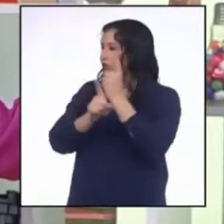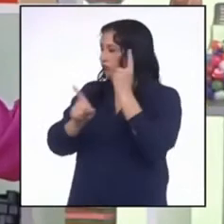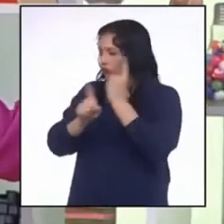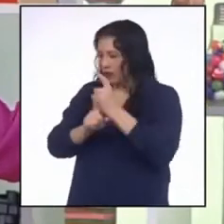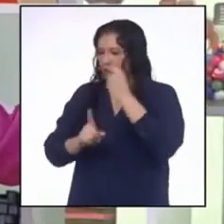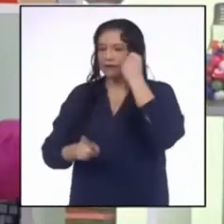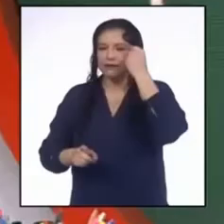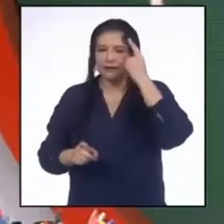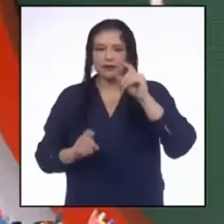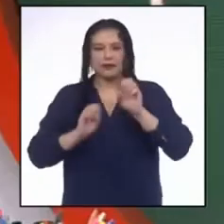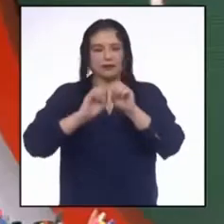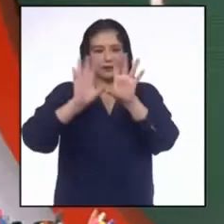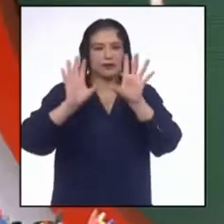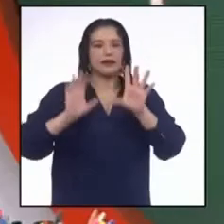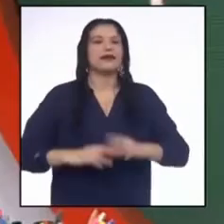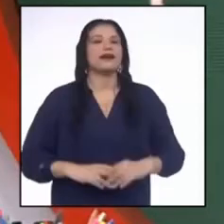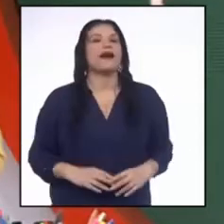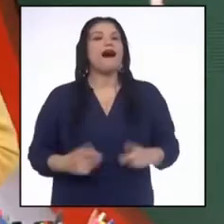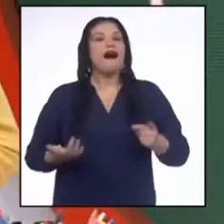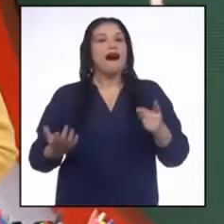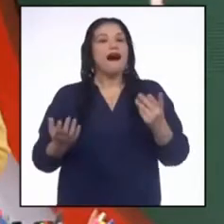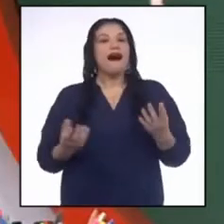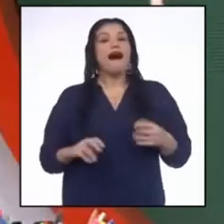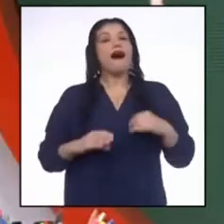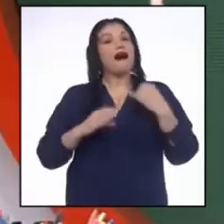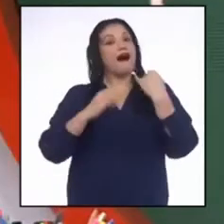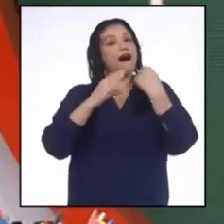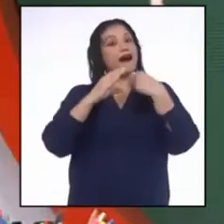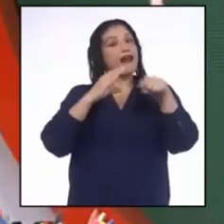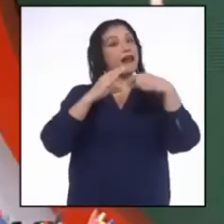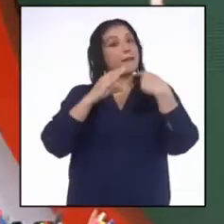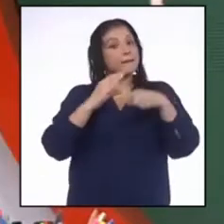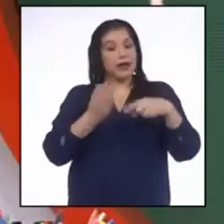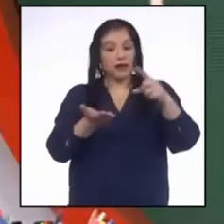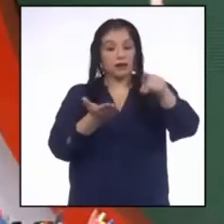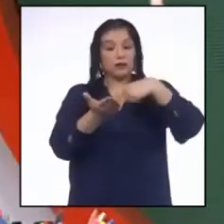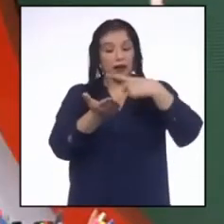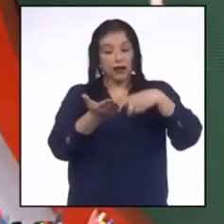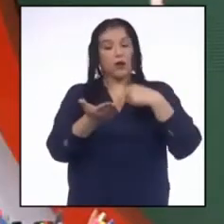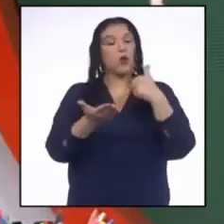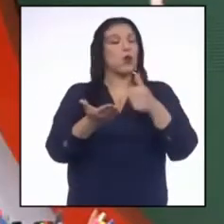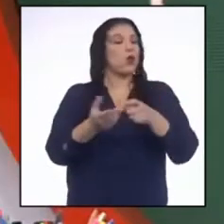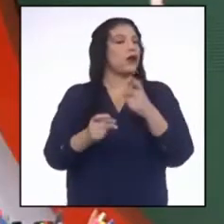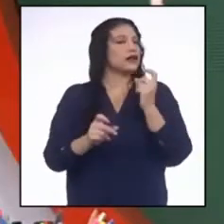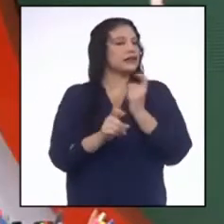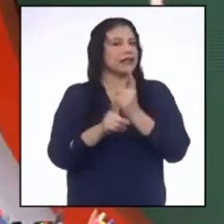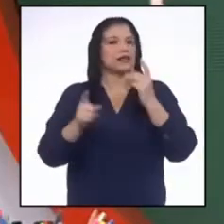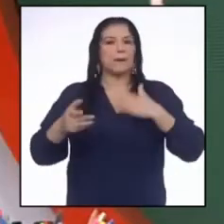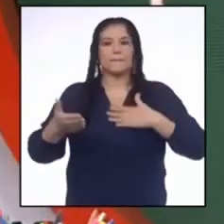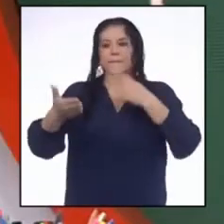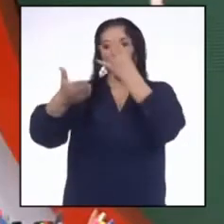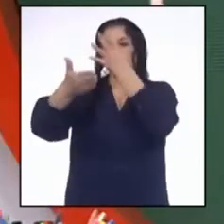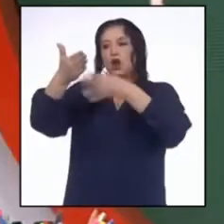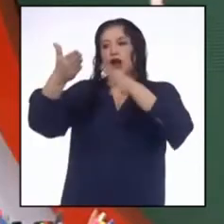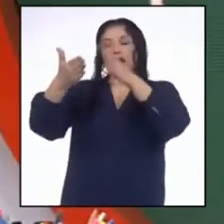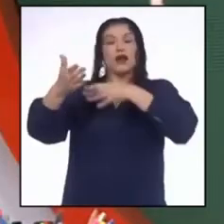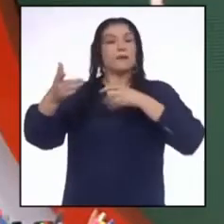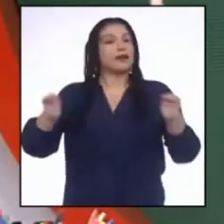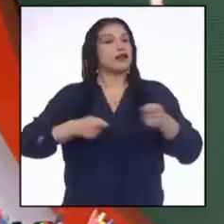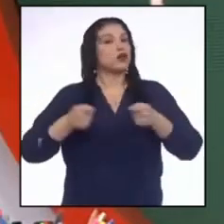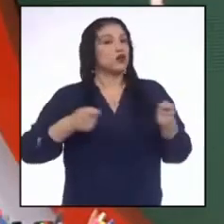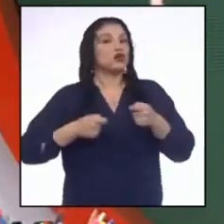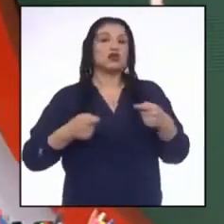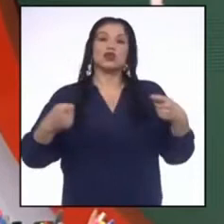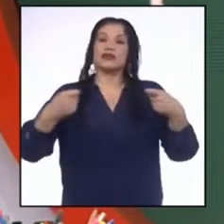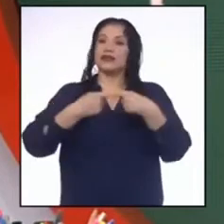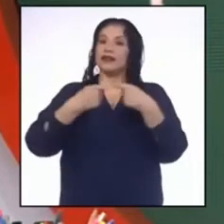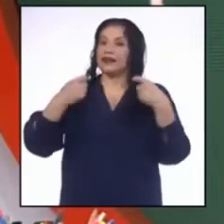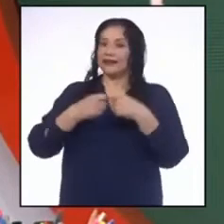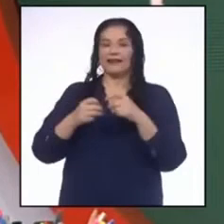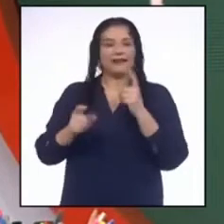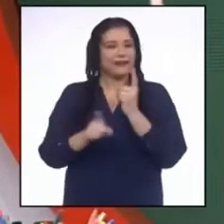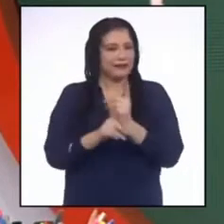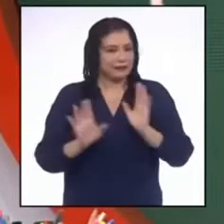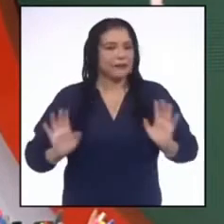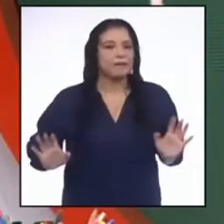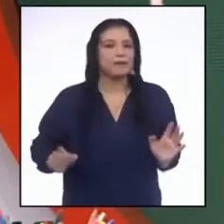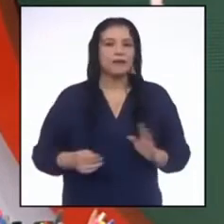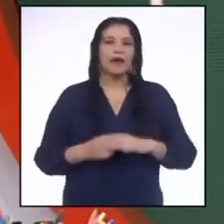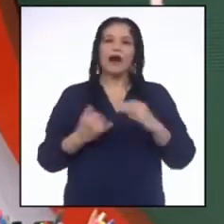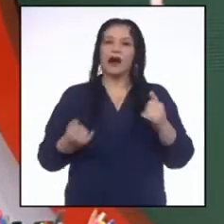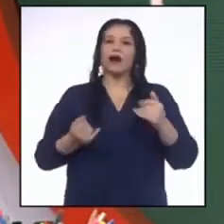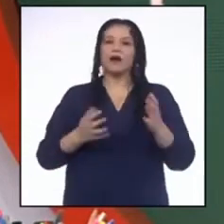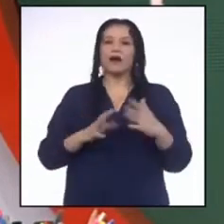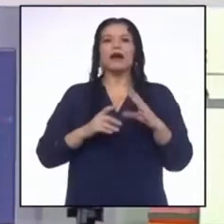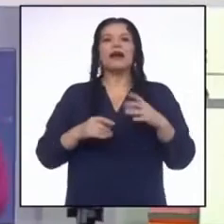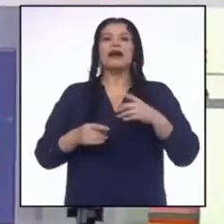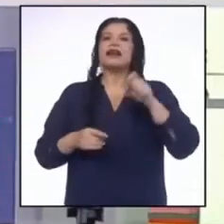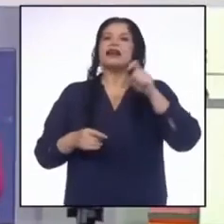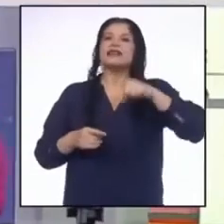Perfectamente, Junior. El correo de Guillermo llegó en el momento preciso. Mi horario para el control de la energía eléctrica también. Bien, ahora vayamos